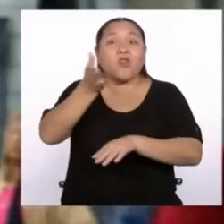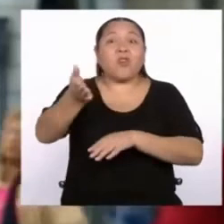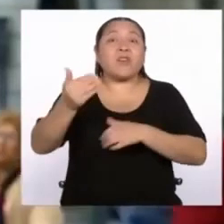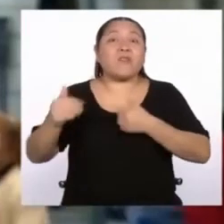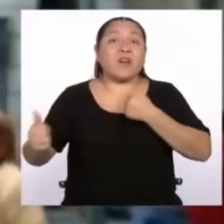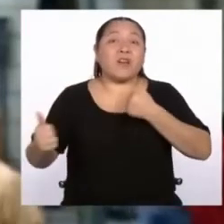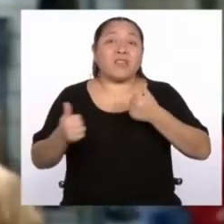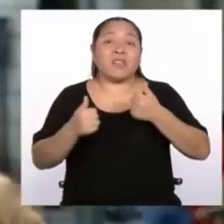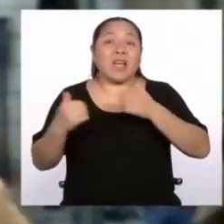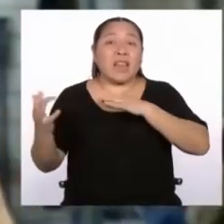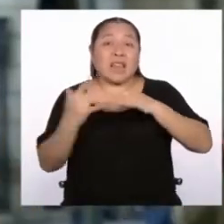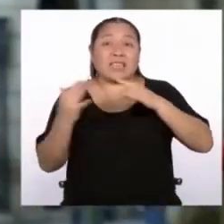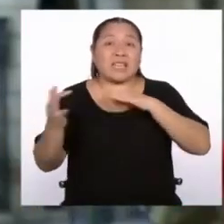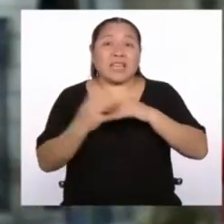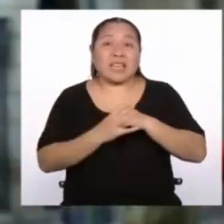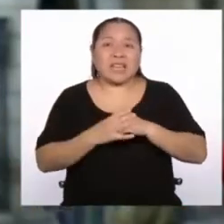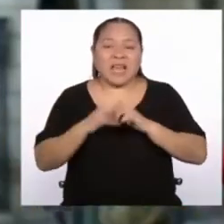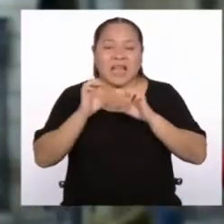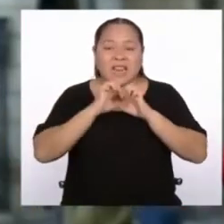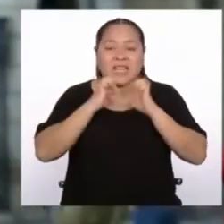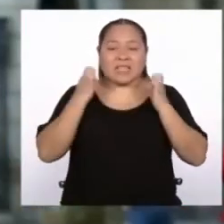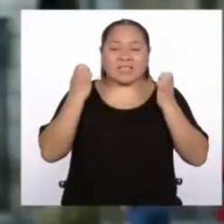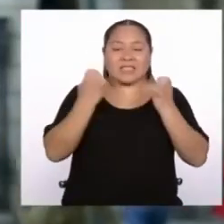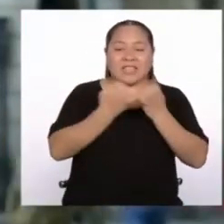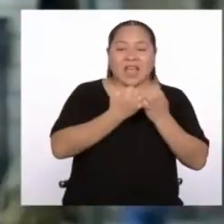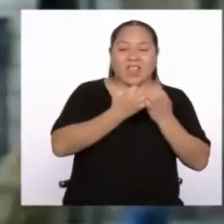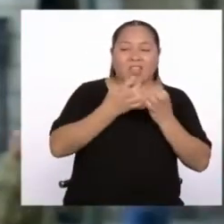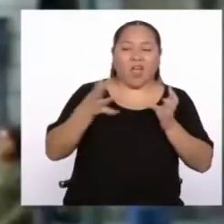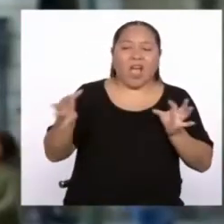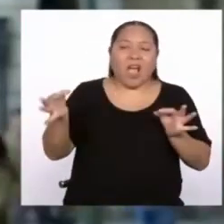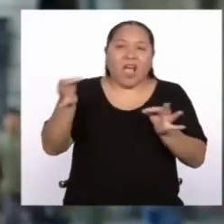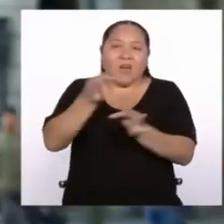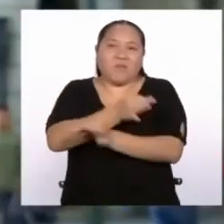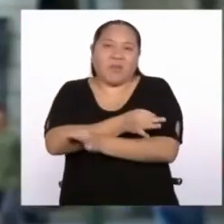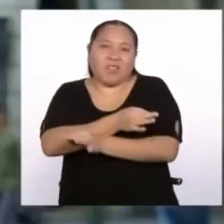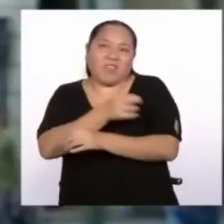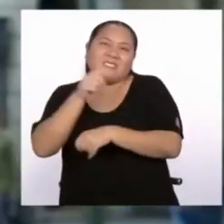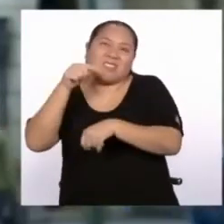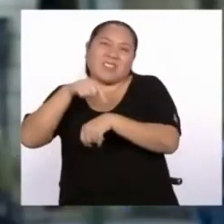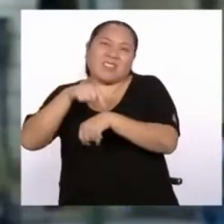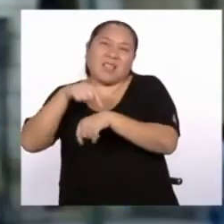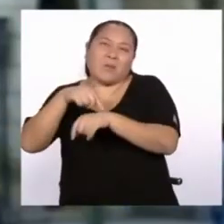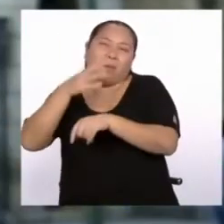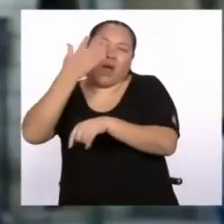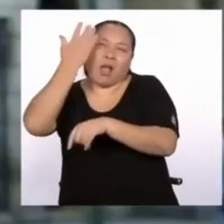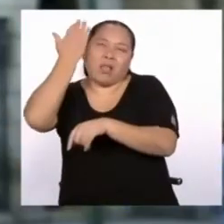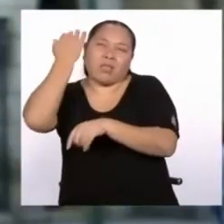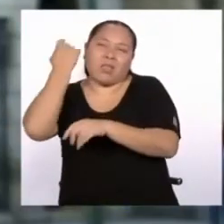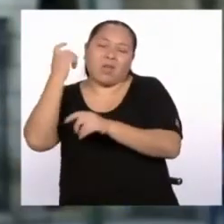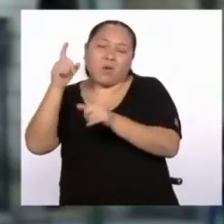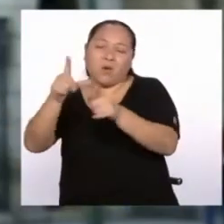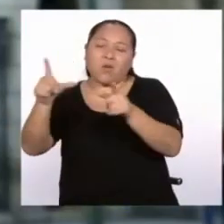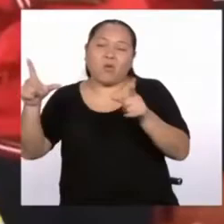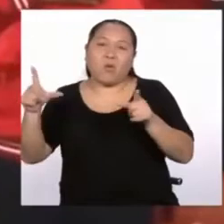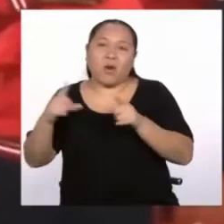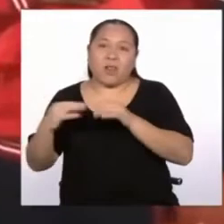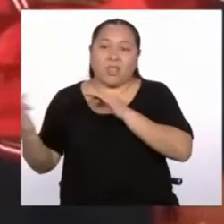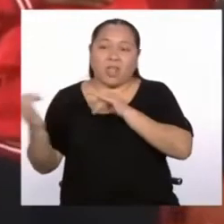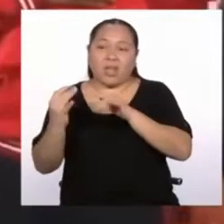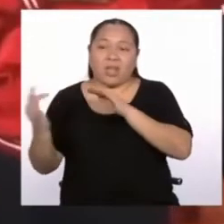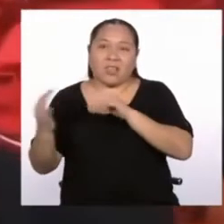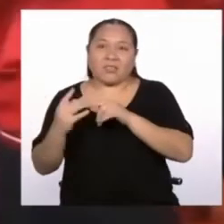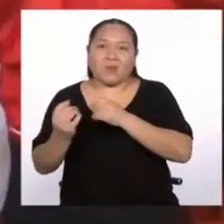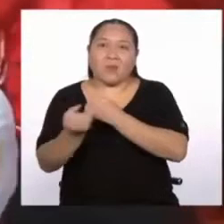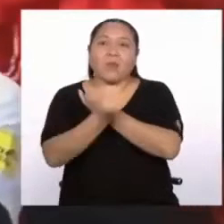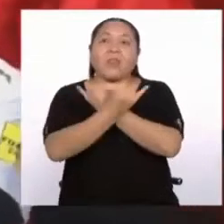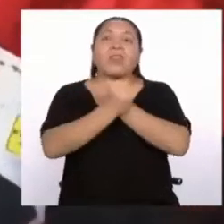Parece que el Estadio ha reemplazado estos espacios de lucha por la independencia.